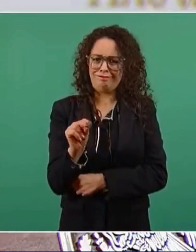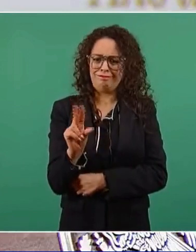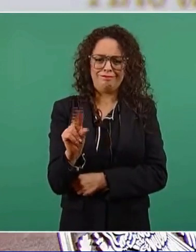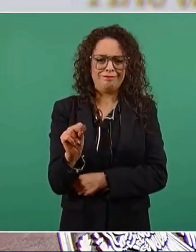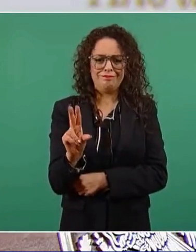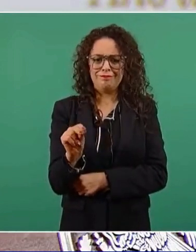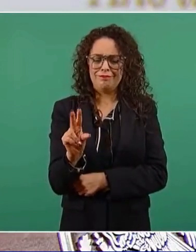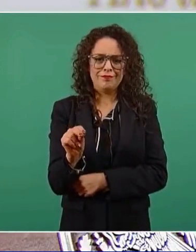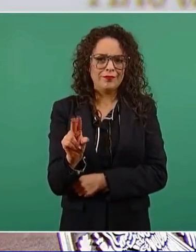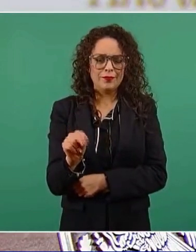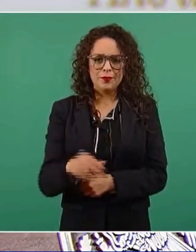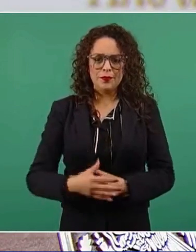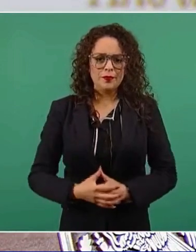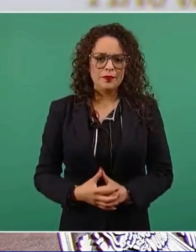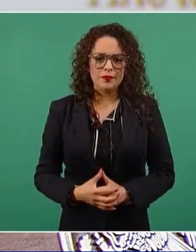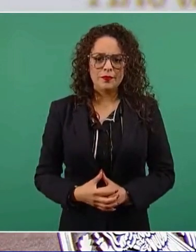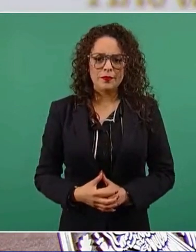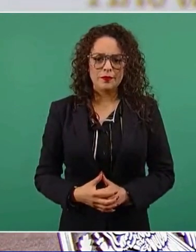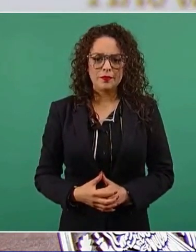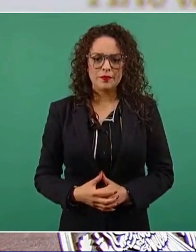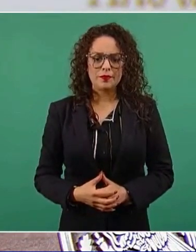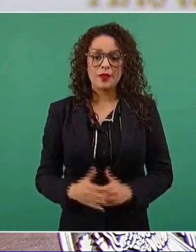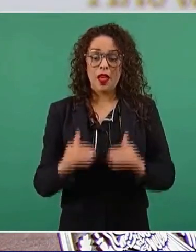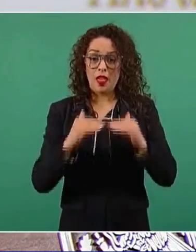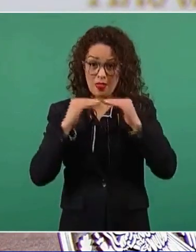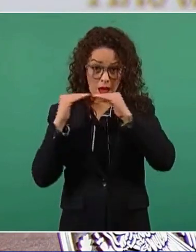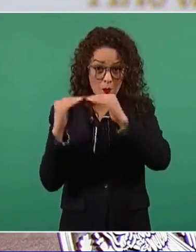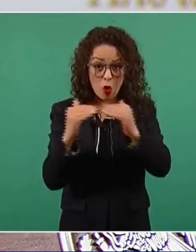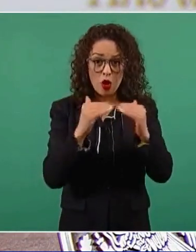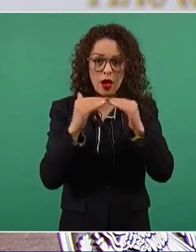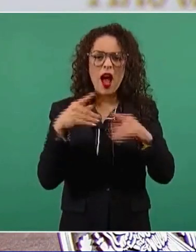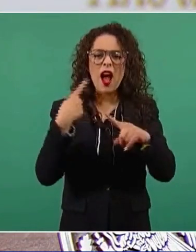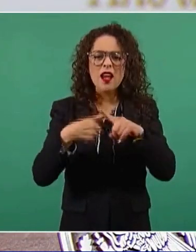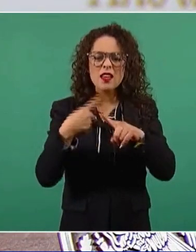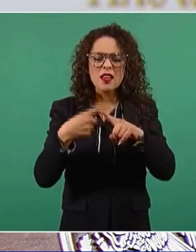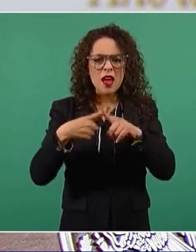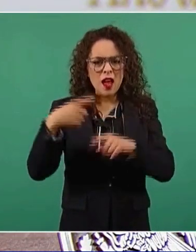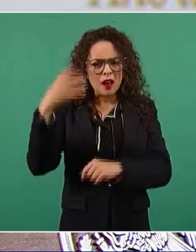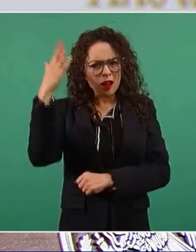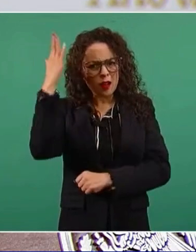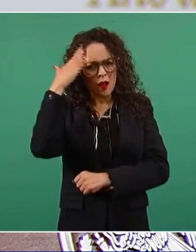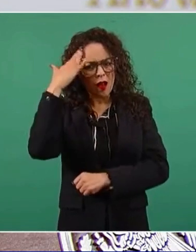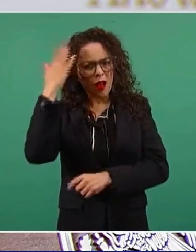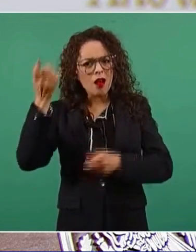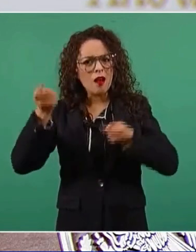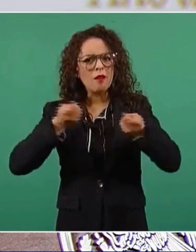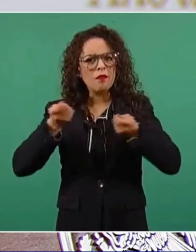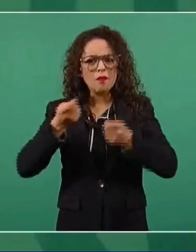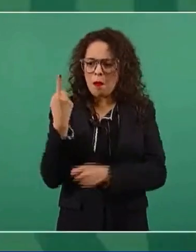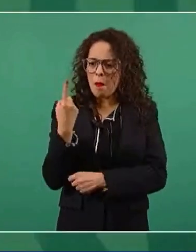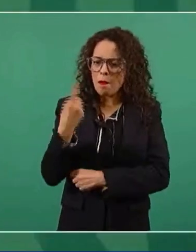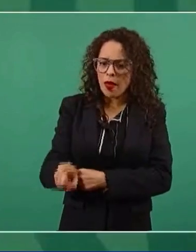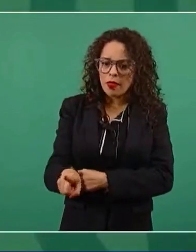No, en la democracia el pueblo manda, el pueblo pone, el pueblo quita,